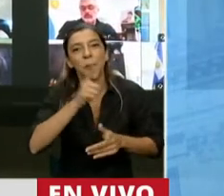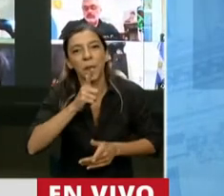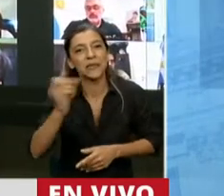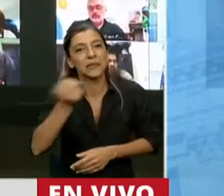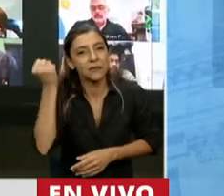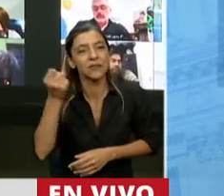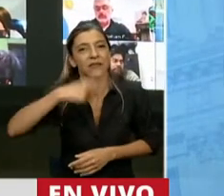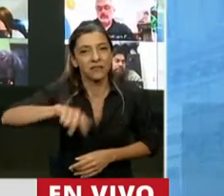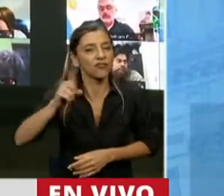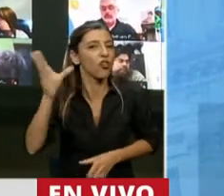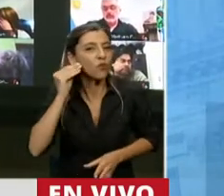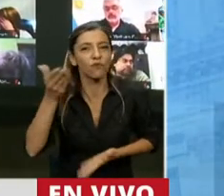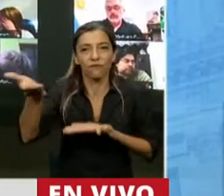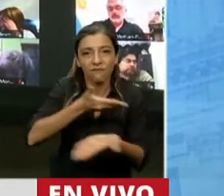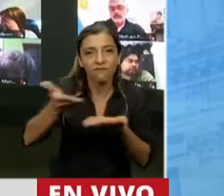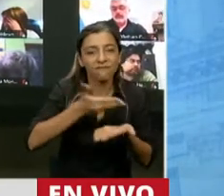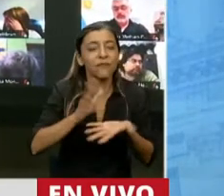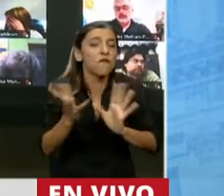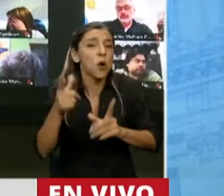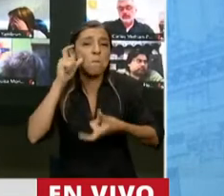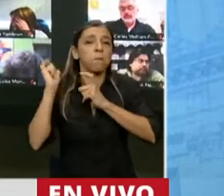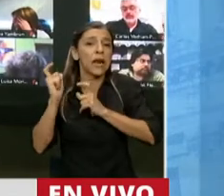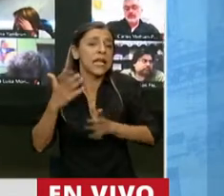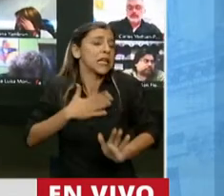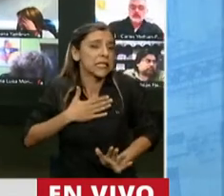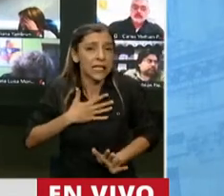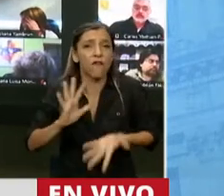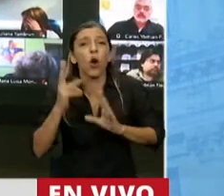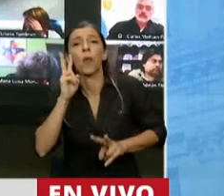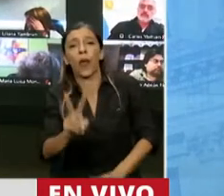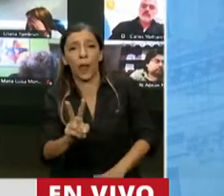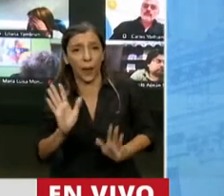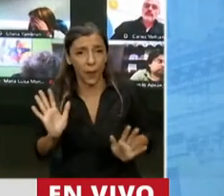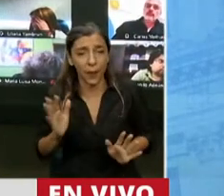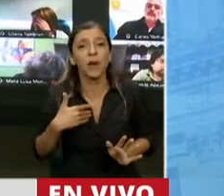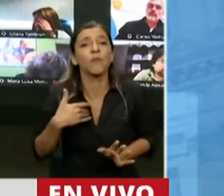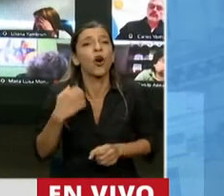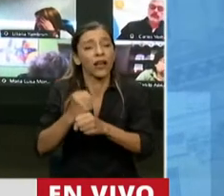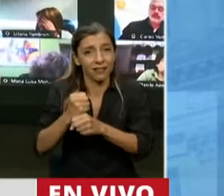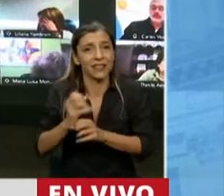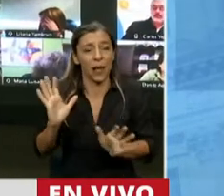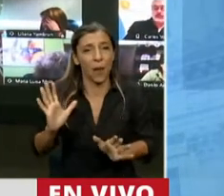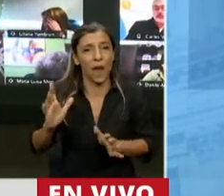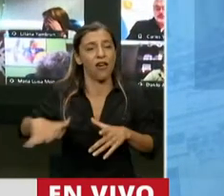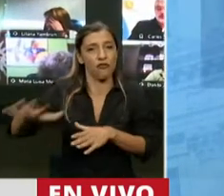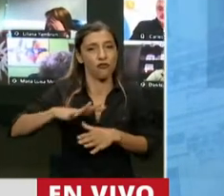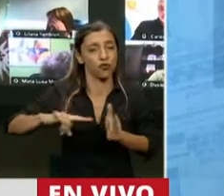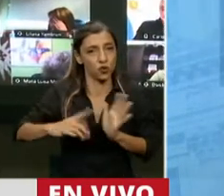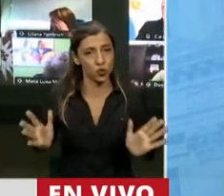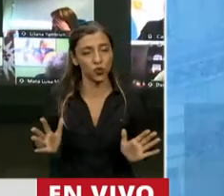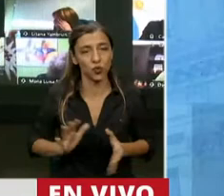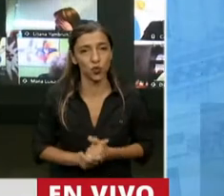poquito. Y yo hablo desde mi experiencia, desde mi visión y desde mi trabajo en la región metropolitana, que es el tercer aspecto que quiero hablar.